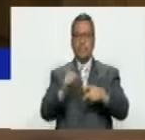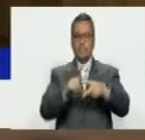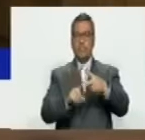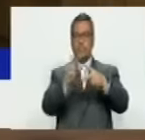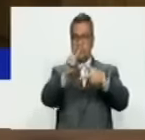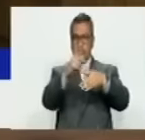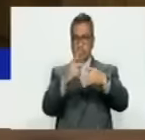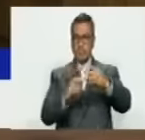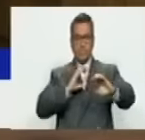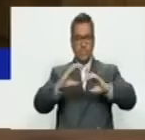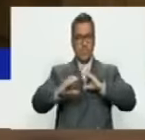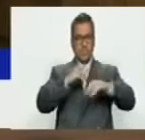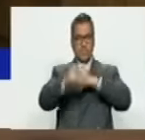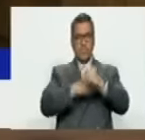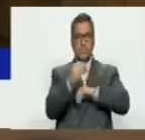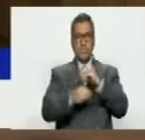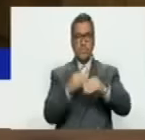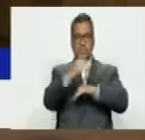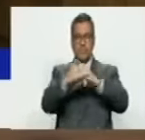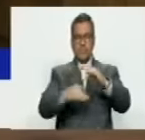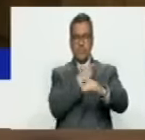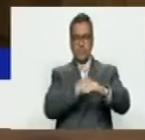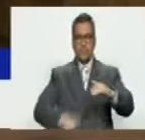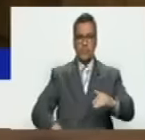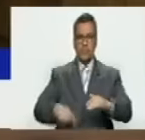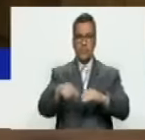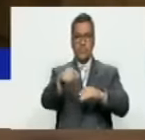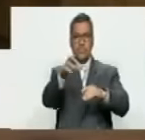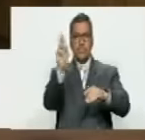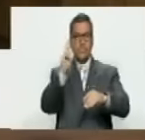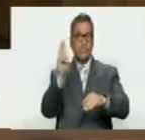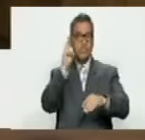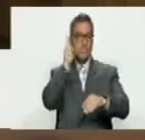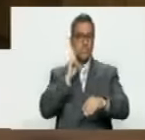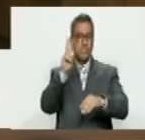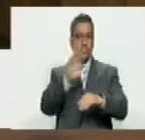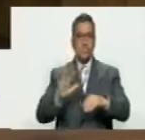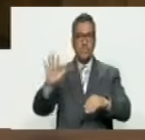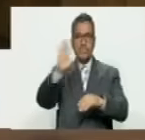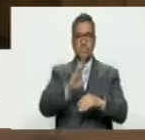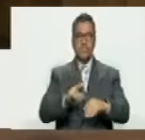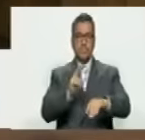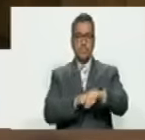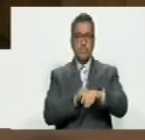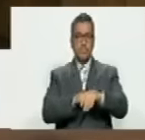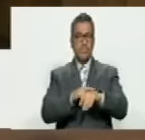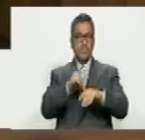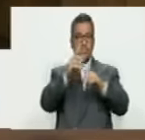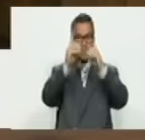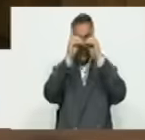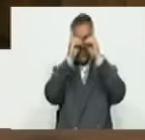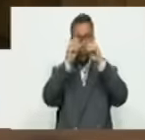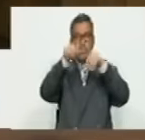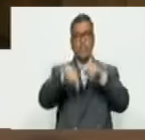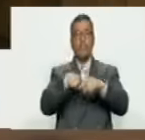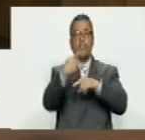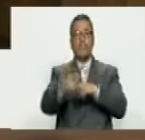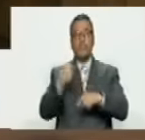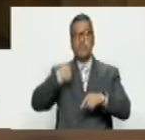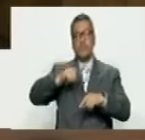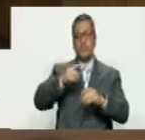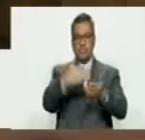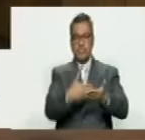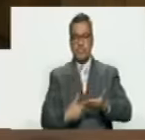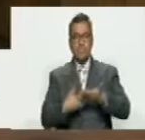Segundo, comunicación suscrita por la vicepresidenta ejecutiva de la República Bolivariana de Venezuela, doctora Delcy Rodríguez Gómez, mediante la cual